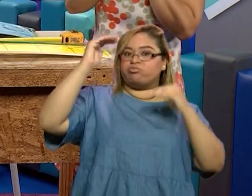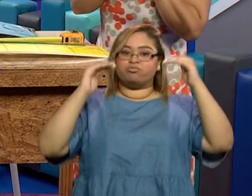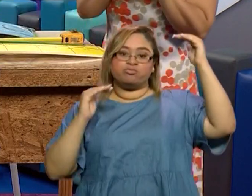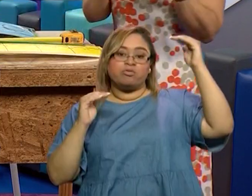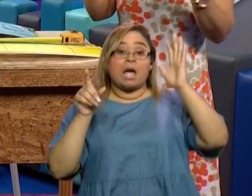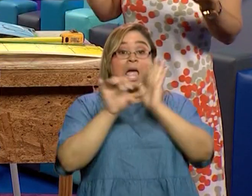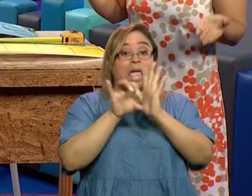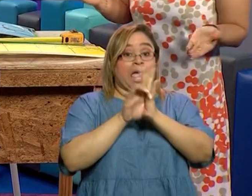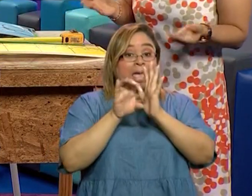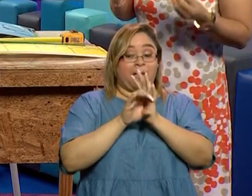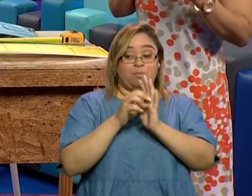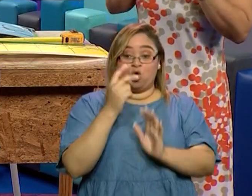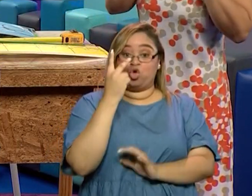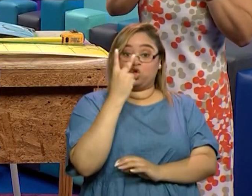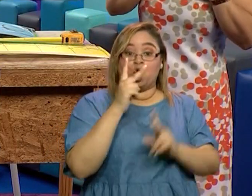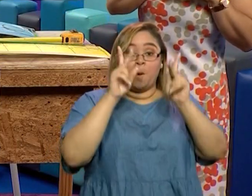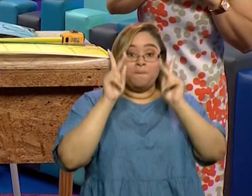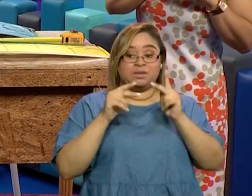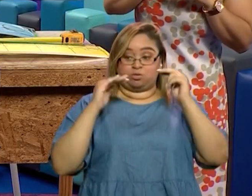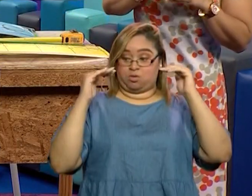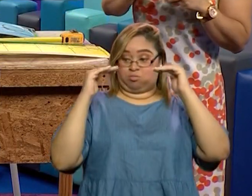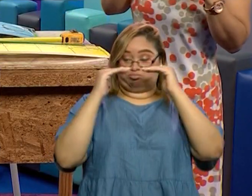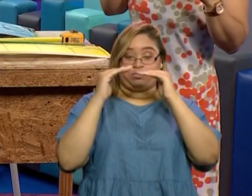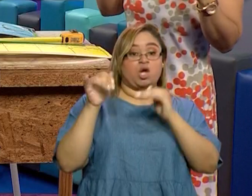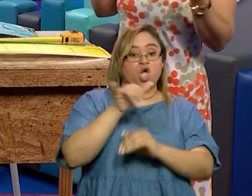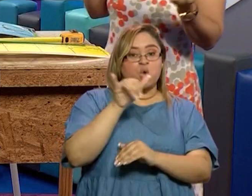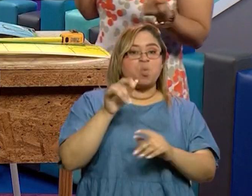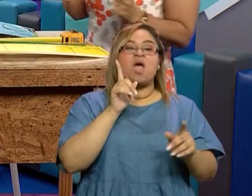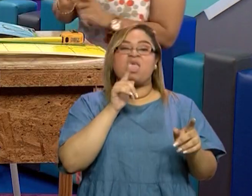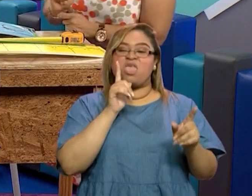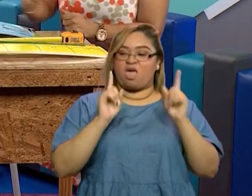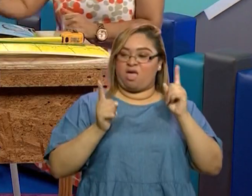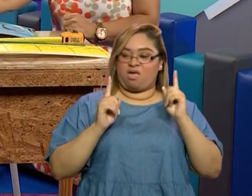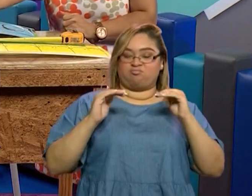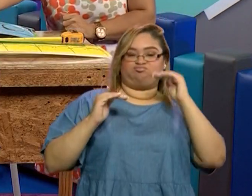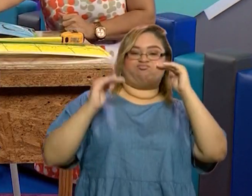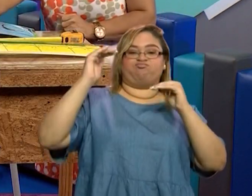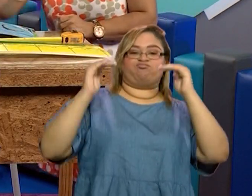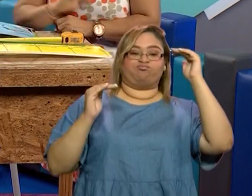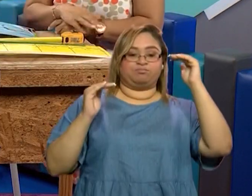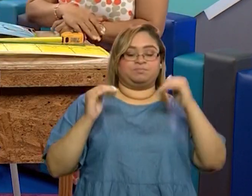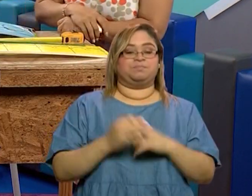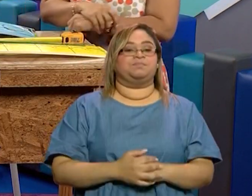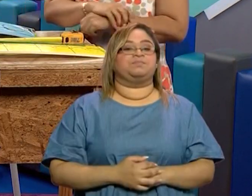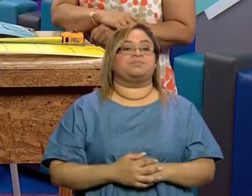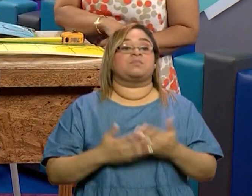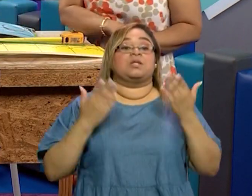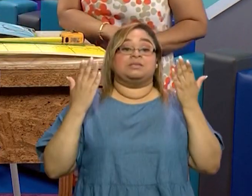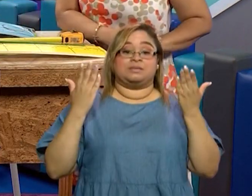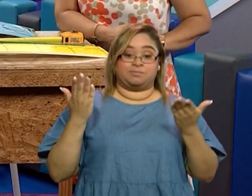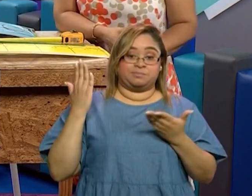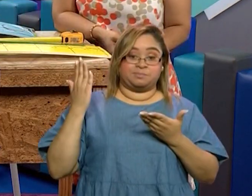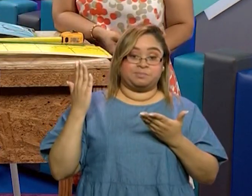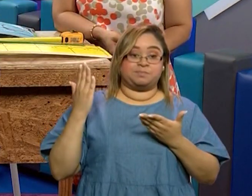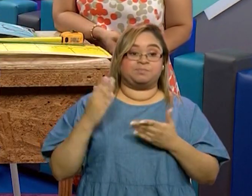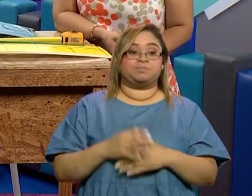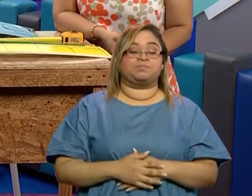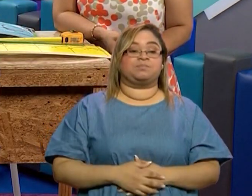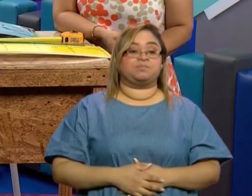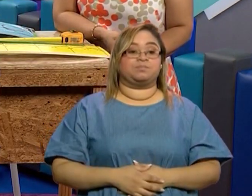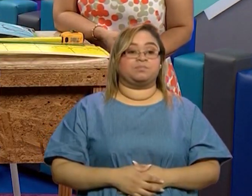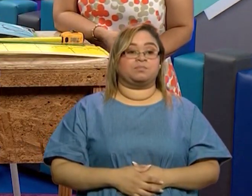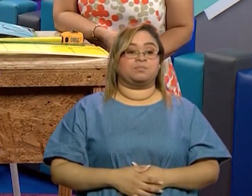hay dos del mismo tamaño van a saber si en verdad quién es el más grande. Y aquí está entonces esta que es